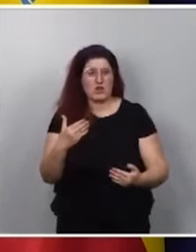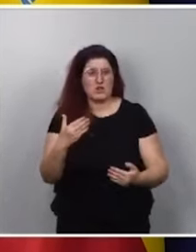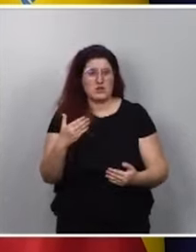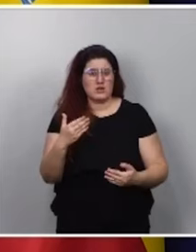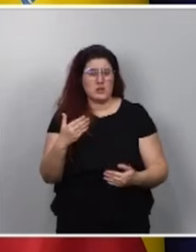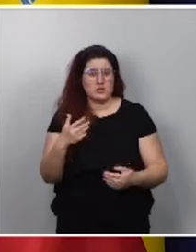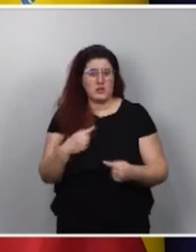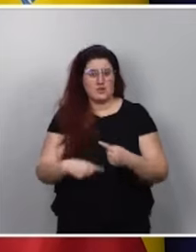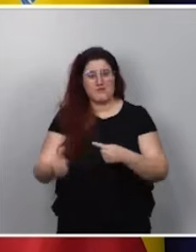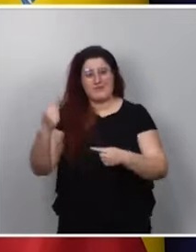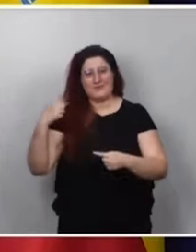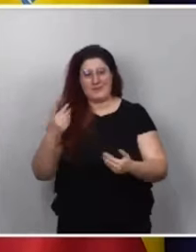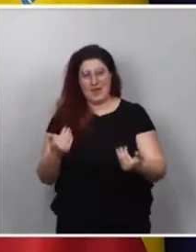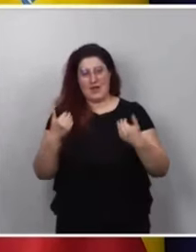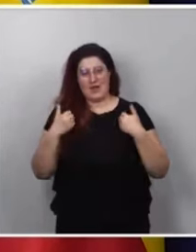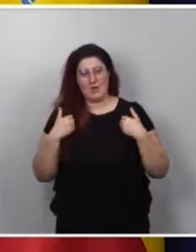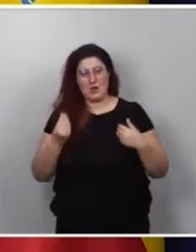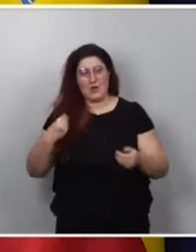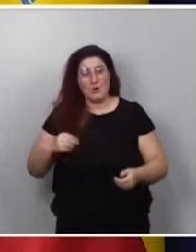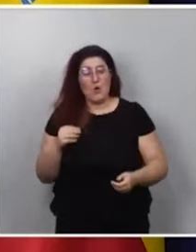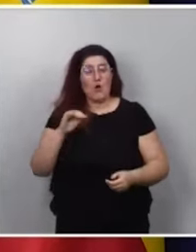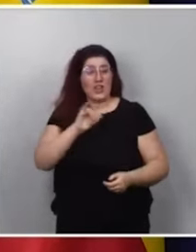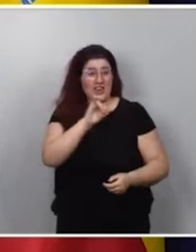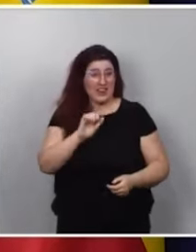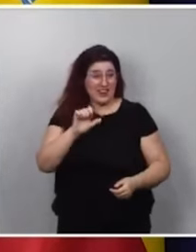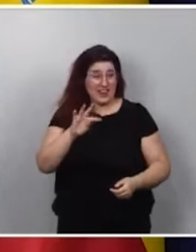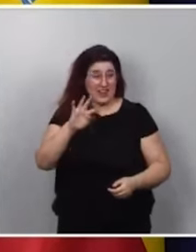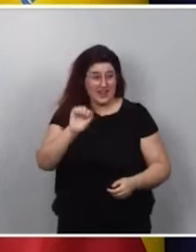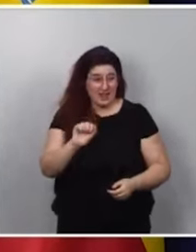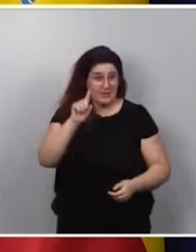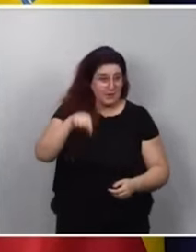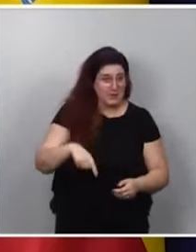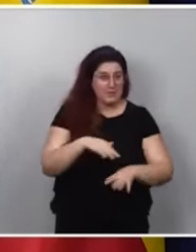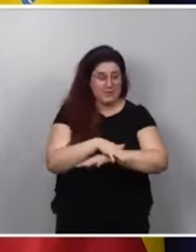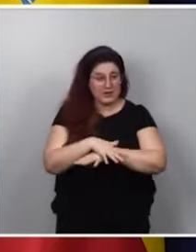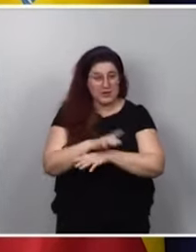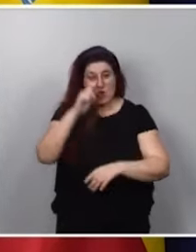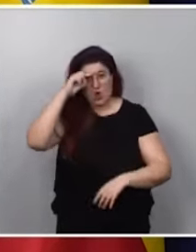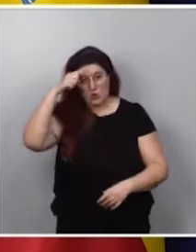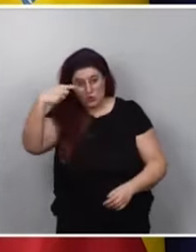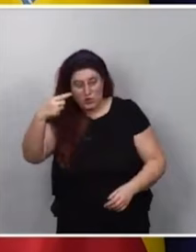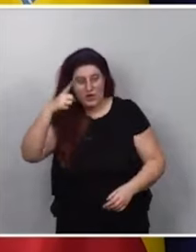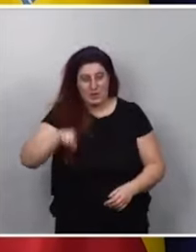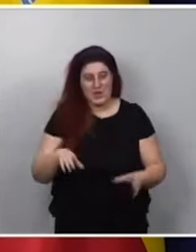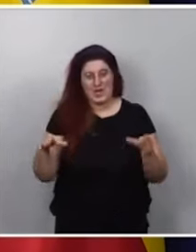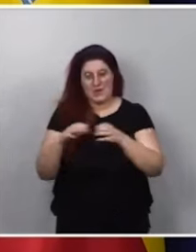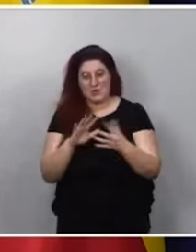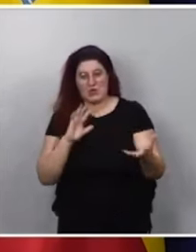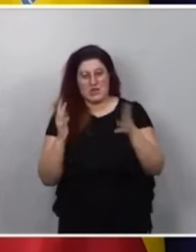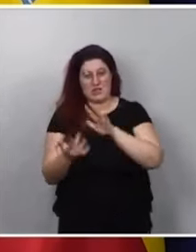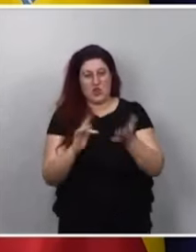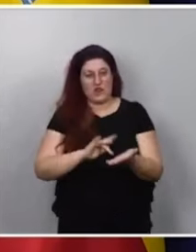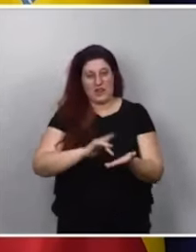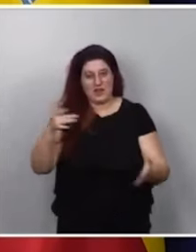mi antecesor, al señor Miquel Iceta, y también a los equipos del Ministerio de Cultura y a los equipos del Ministerio de Transición Digital,